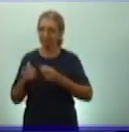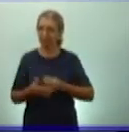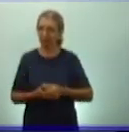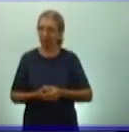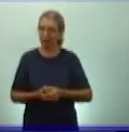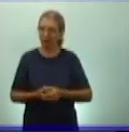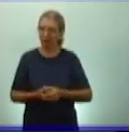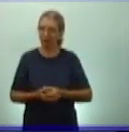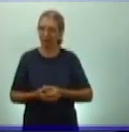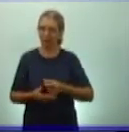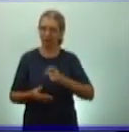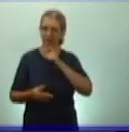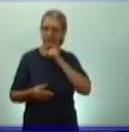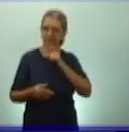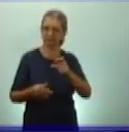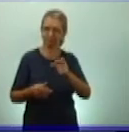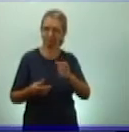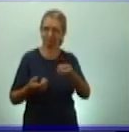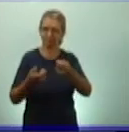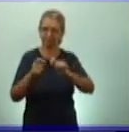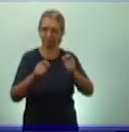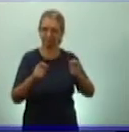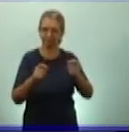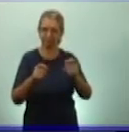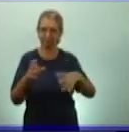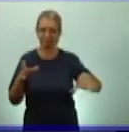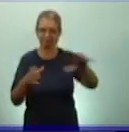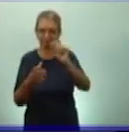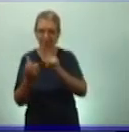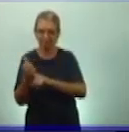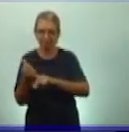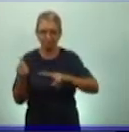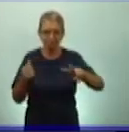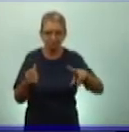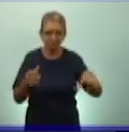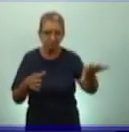quien tenía a su cargo el control de las cuerdas de toda la región o suyo.